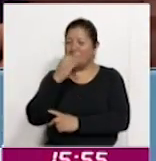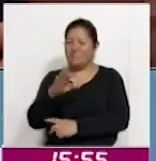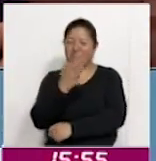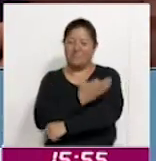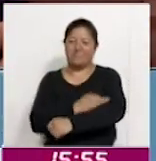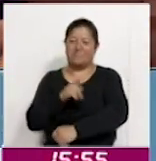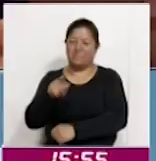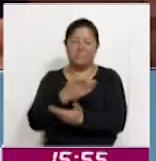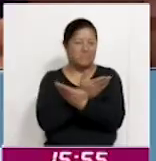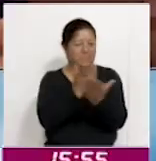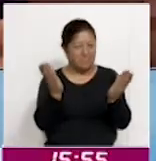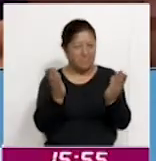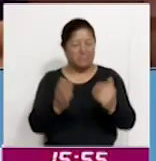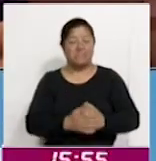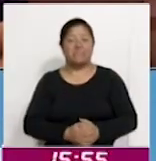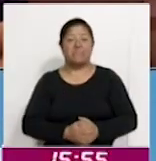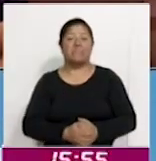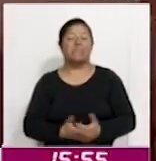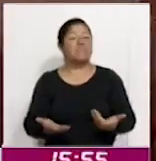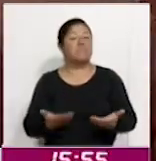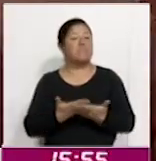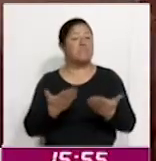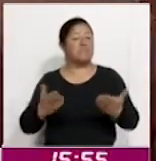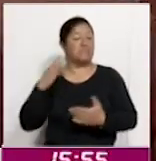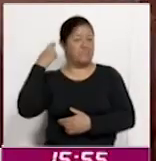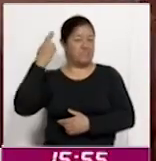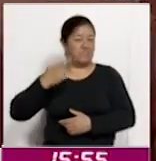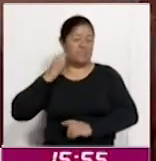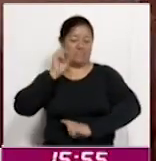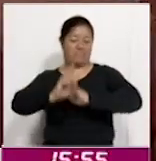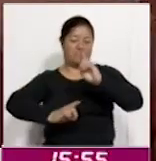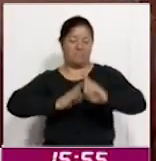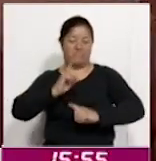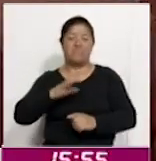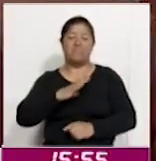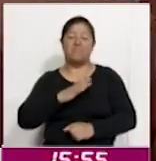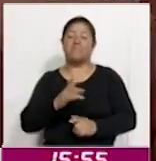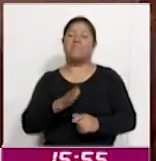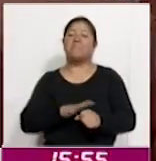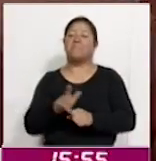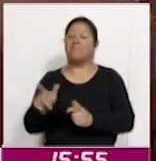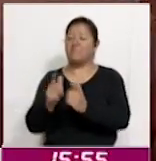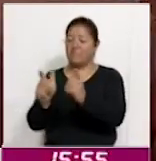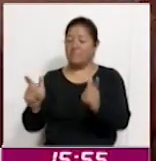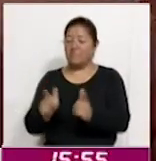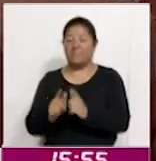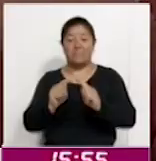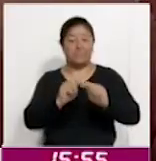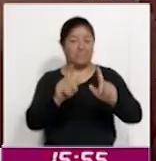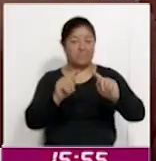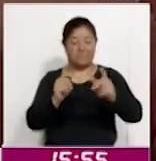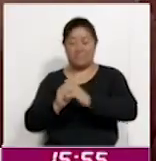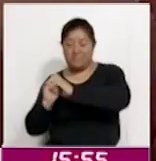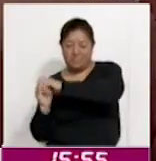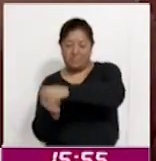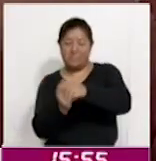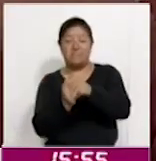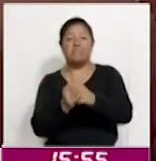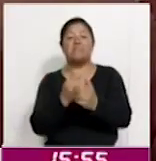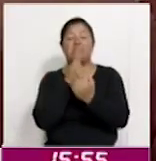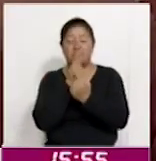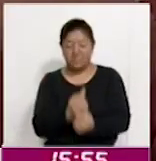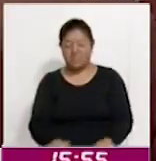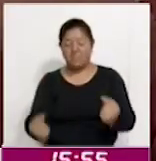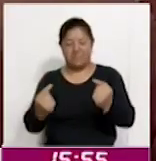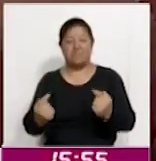auditorio. Vamos a hablar del rey de los deportes y sobre todo lo que está realizando la Liga Tlaxcalteca de Béisbol Infantil y Juvenil porque